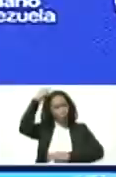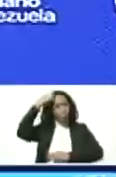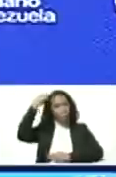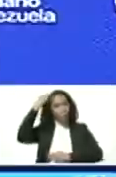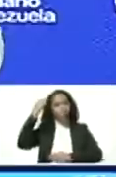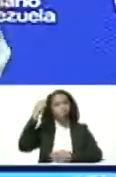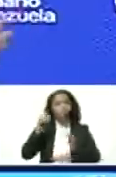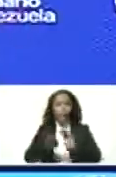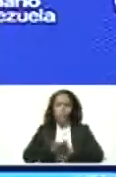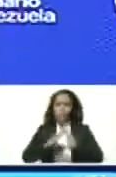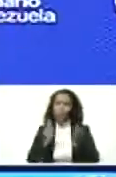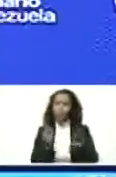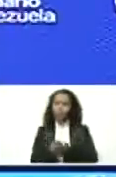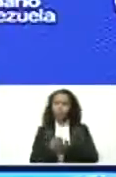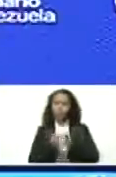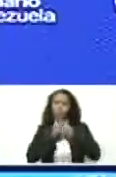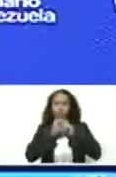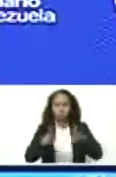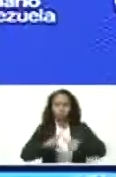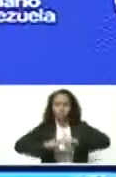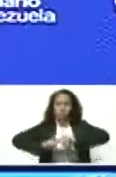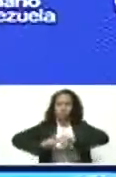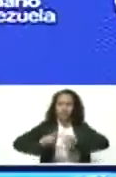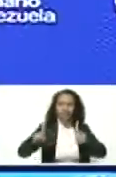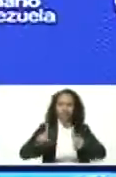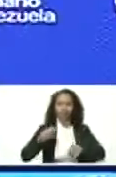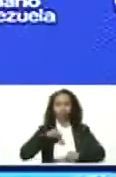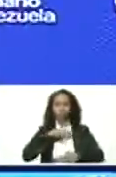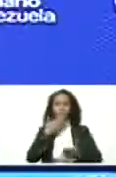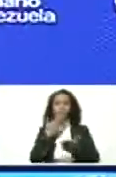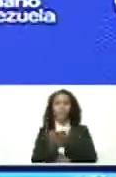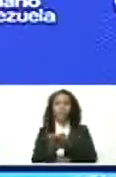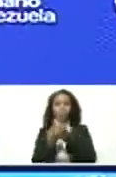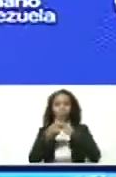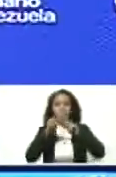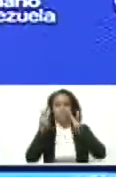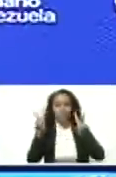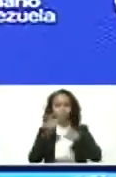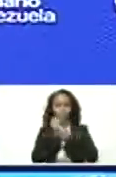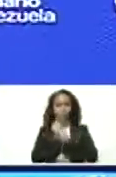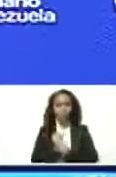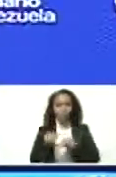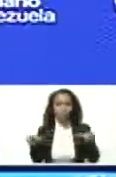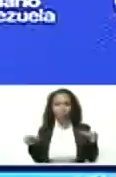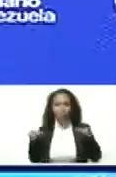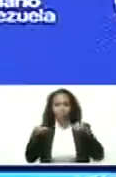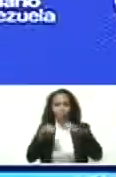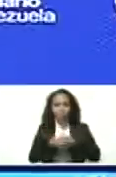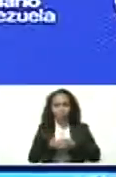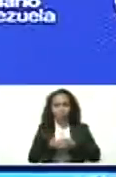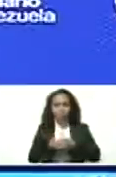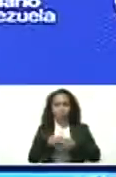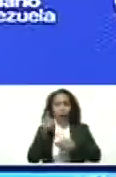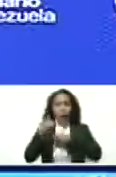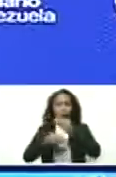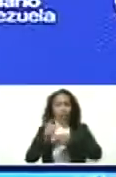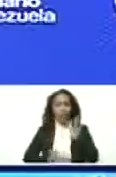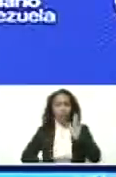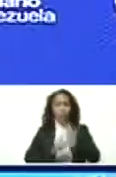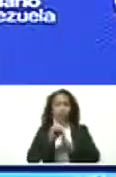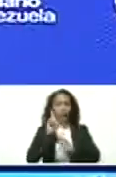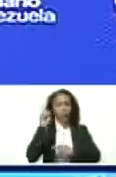Un mundo multipolar. Por eso abogamos por la paz. Y esperamos que las reuniones que se están desarrollando en